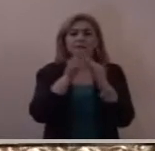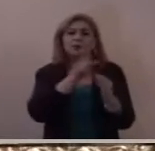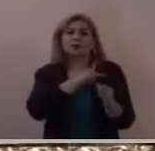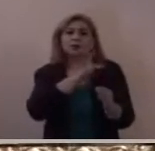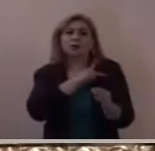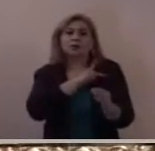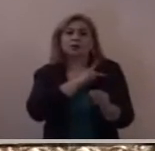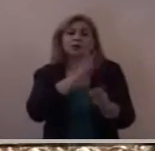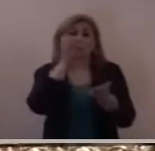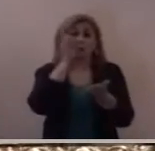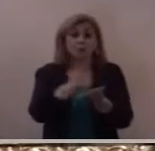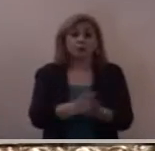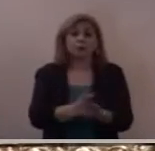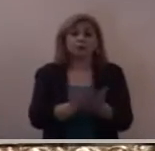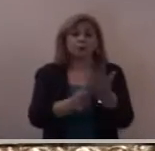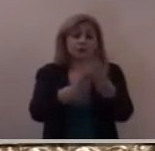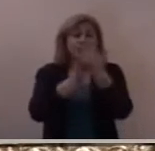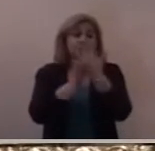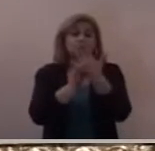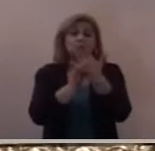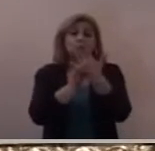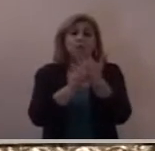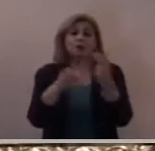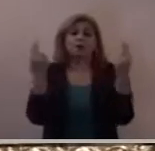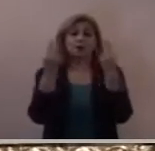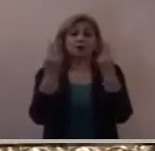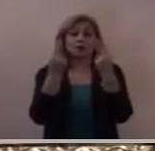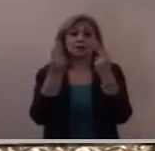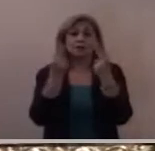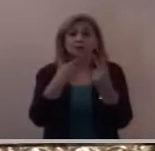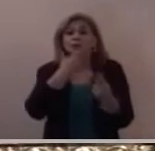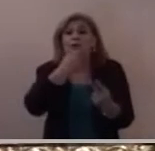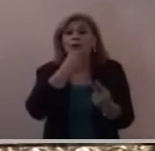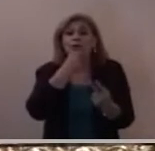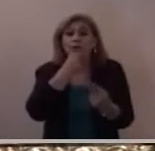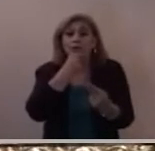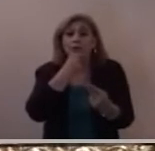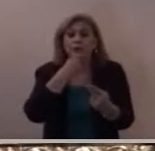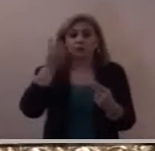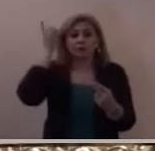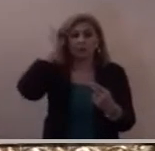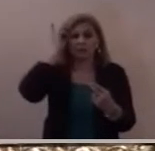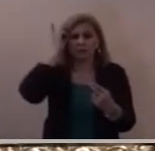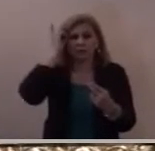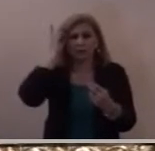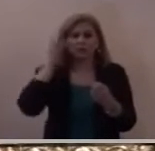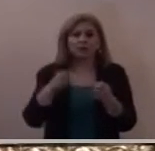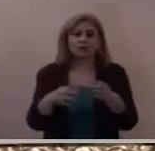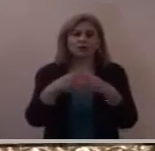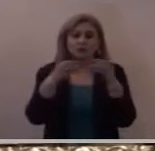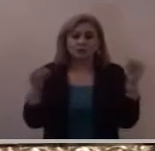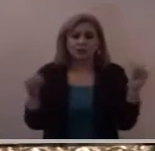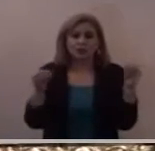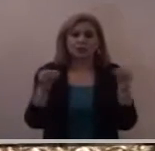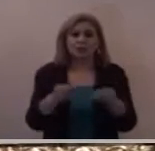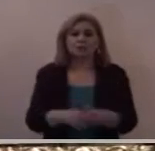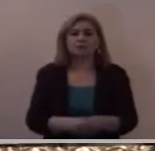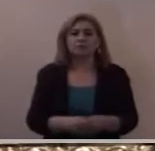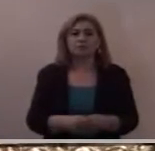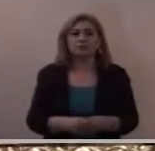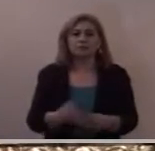que digas una palabra y mi criado quedará sano que sensibilidad